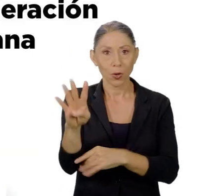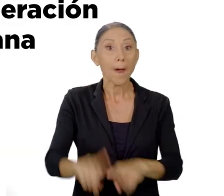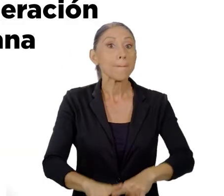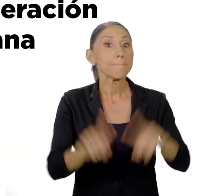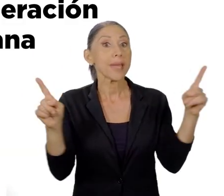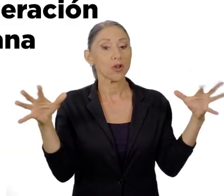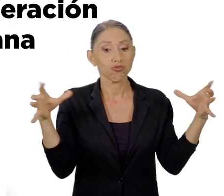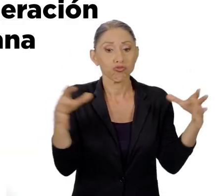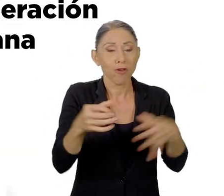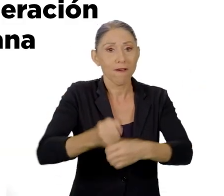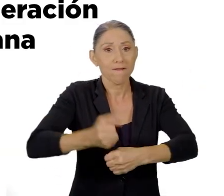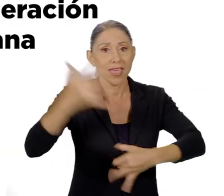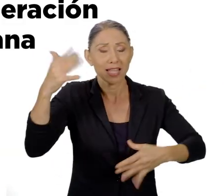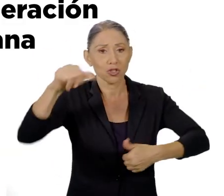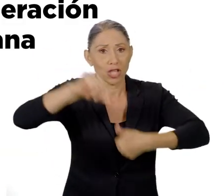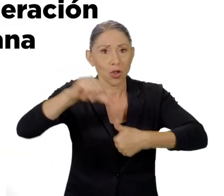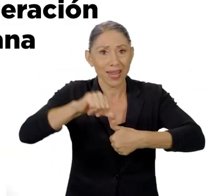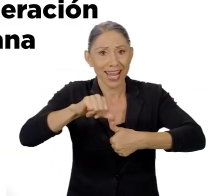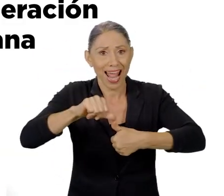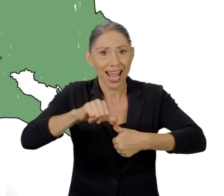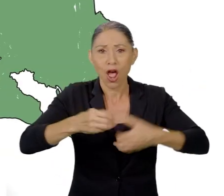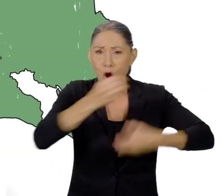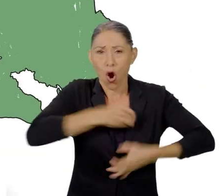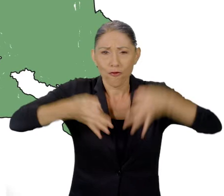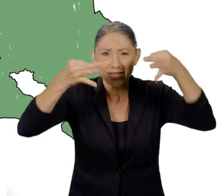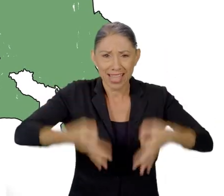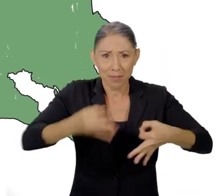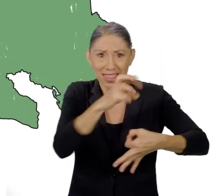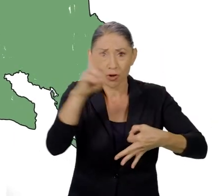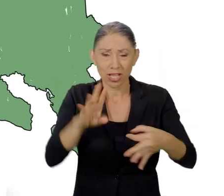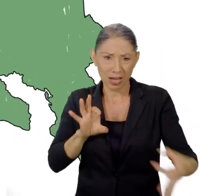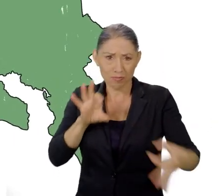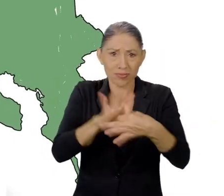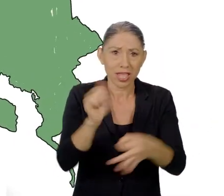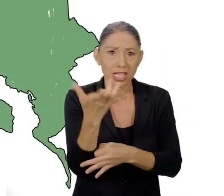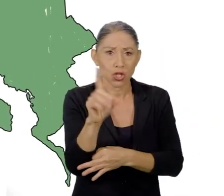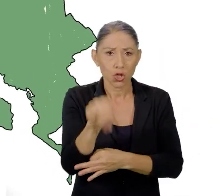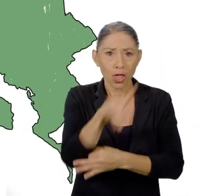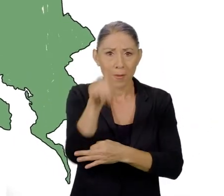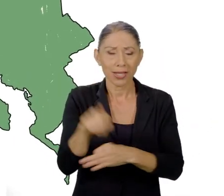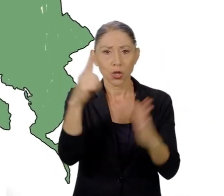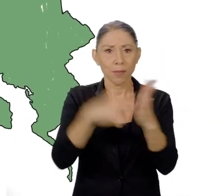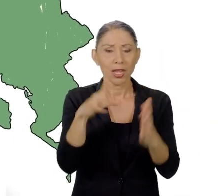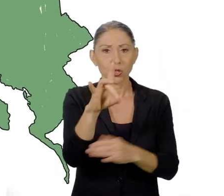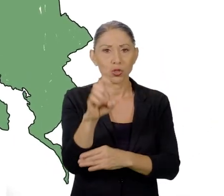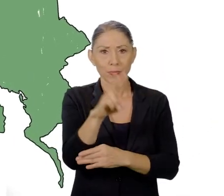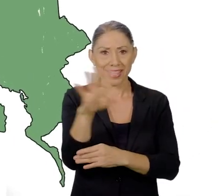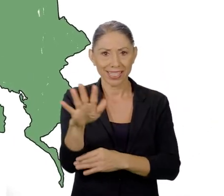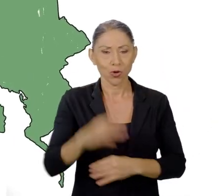Pero el Congreso de la Federación Centroamericana integró oficialmente a Costa Rica el 18 de marzo de